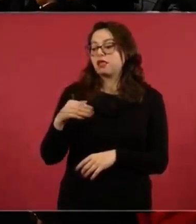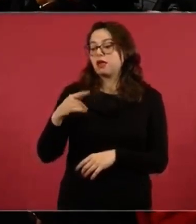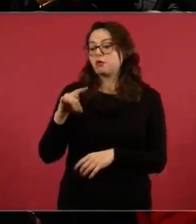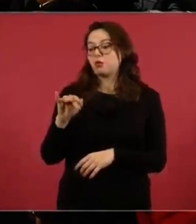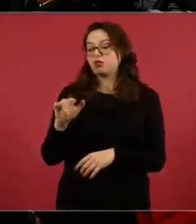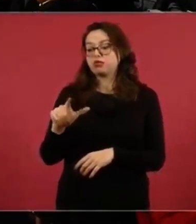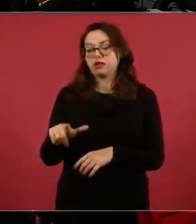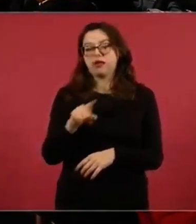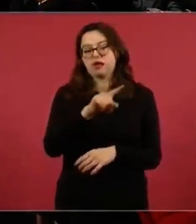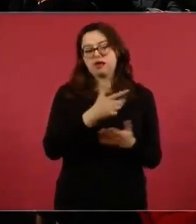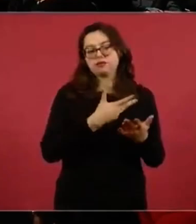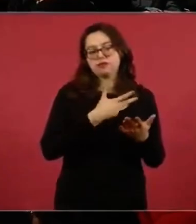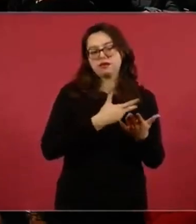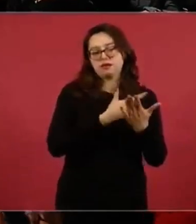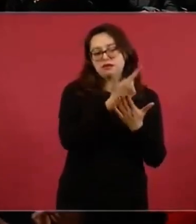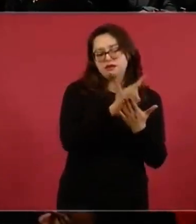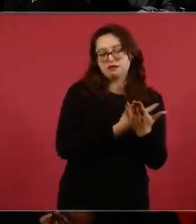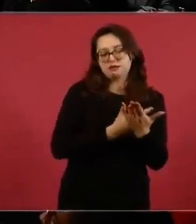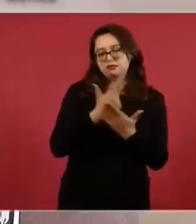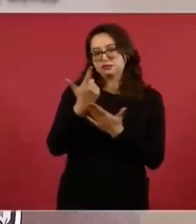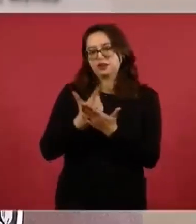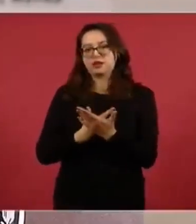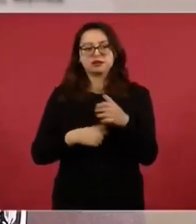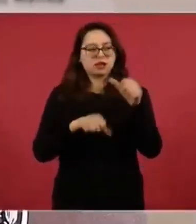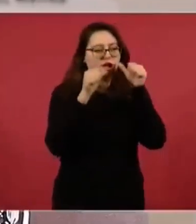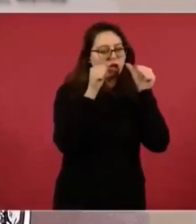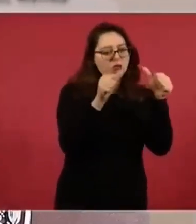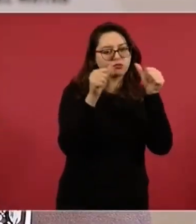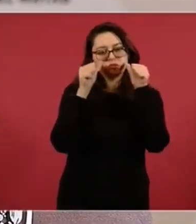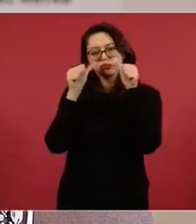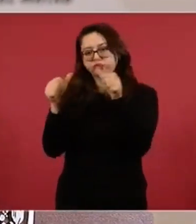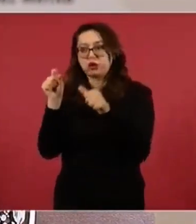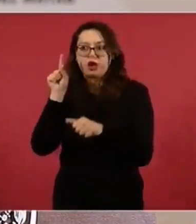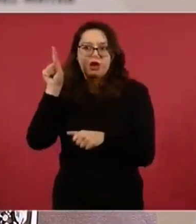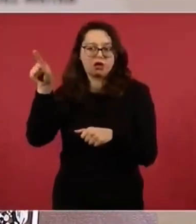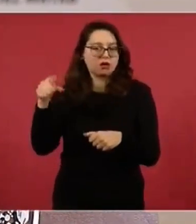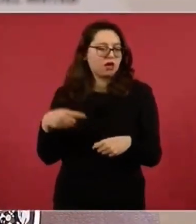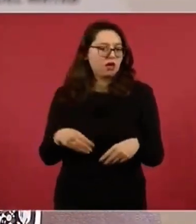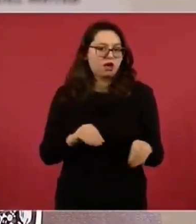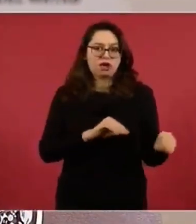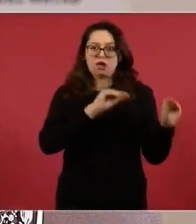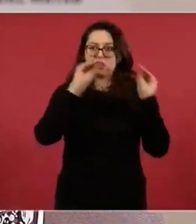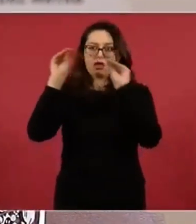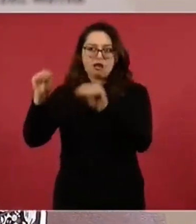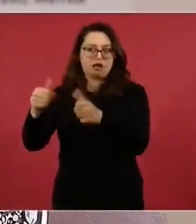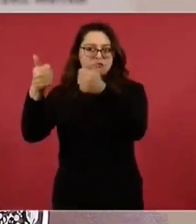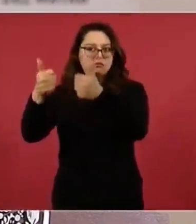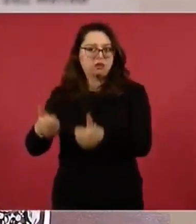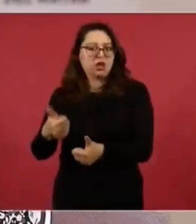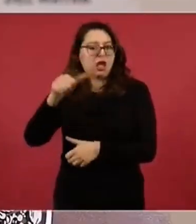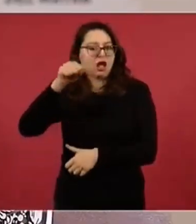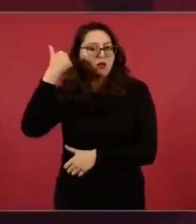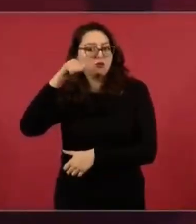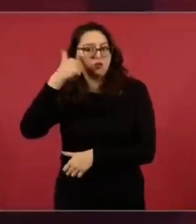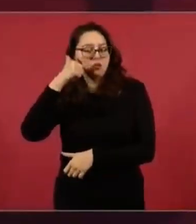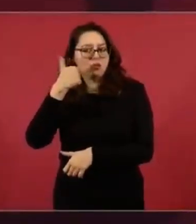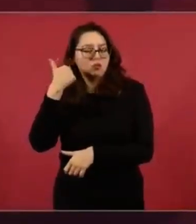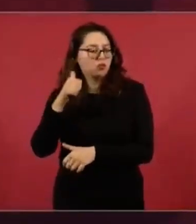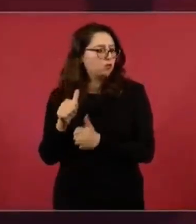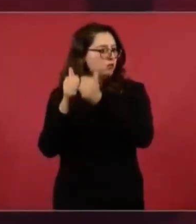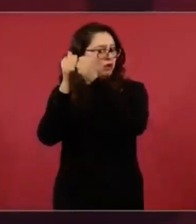atendiendo desde Acapulco, no se han movido de allá,